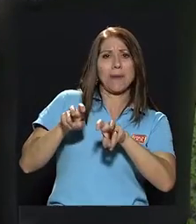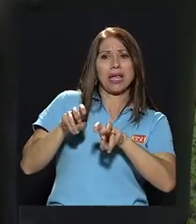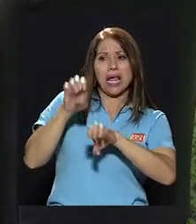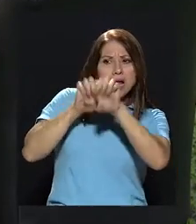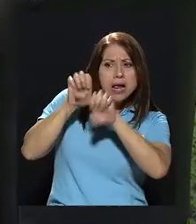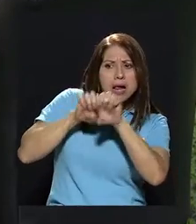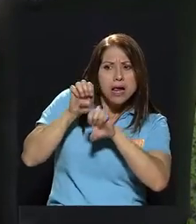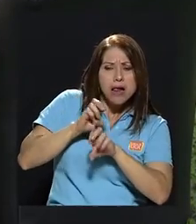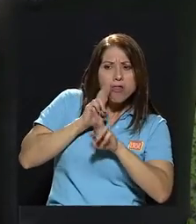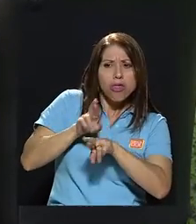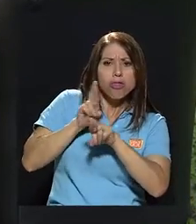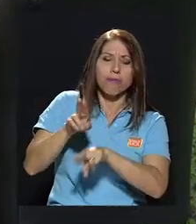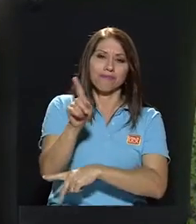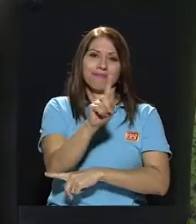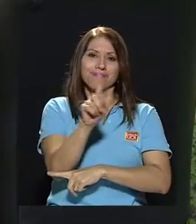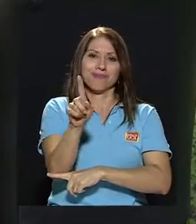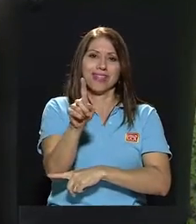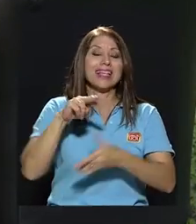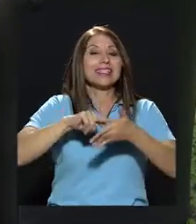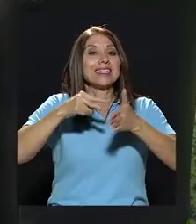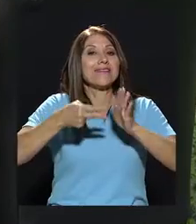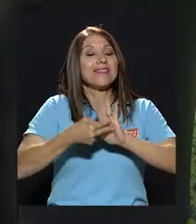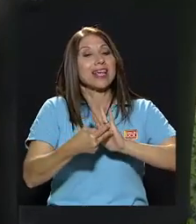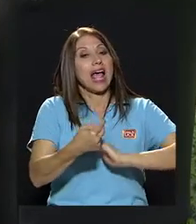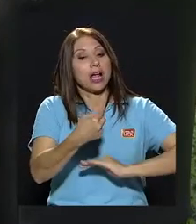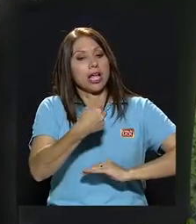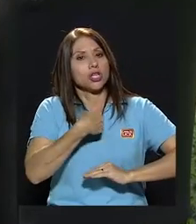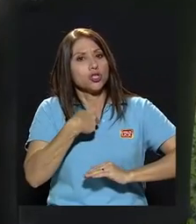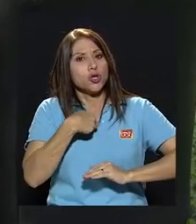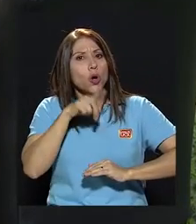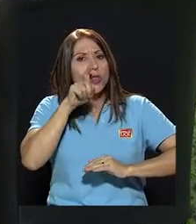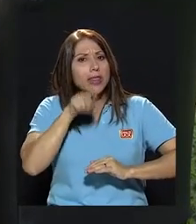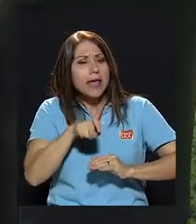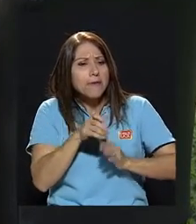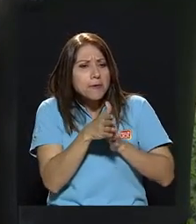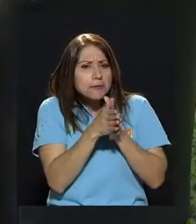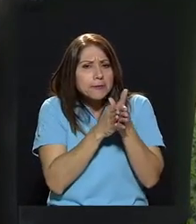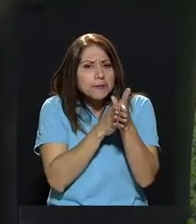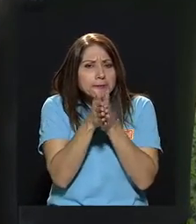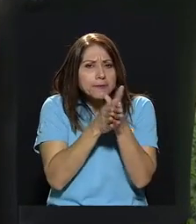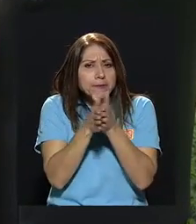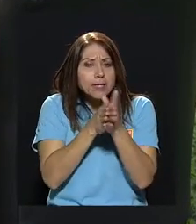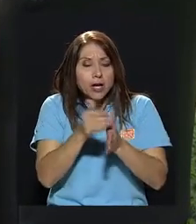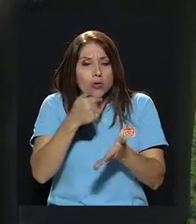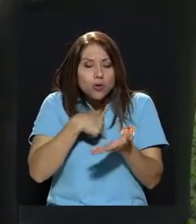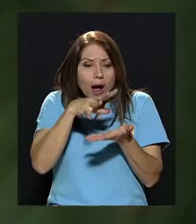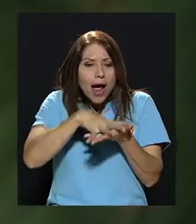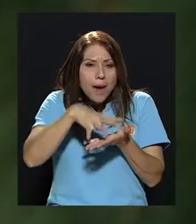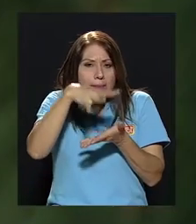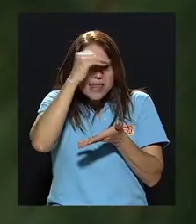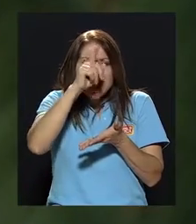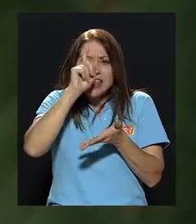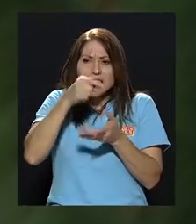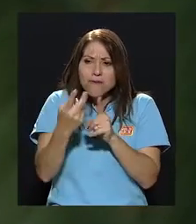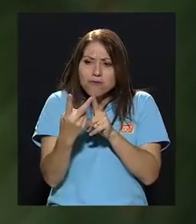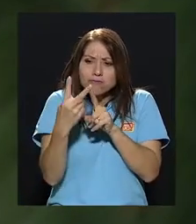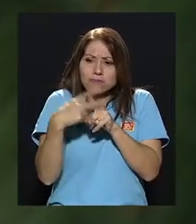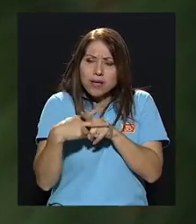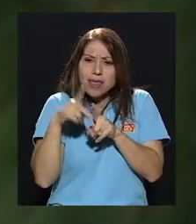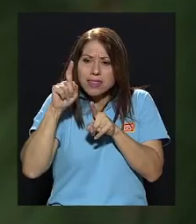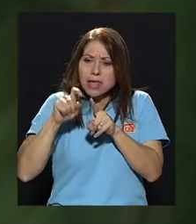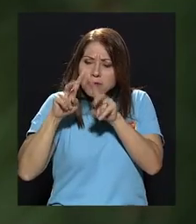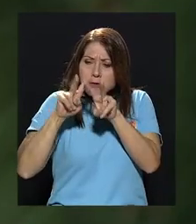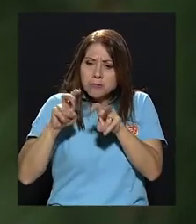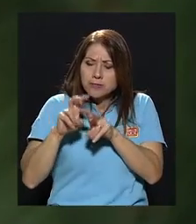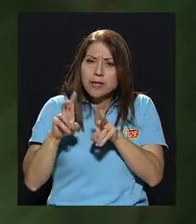un examen a uno. Tiene que ver con que yo saco lo mejor de lo mejor de lo que aprendí, lo adhiero